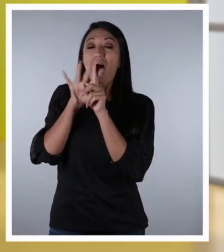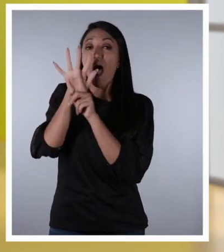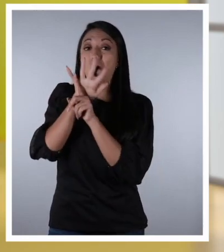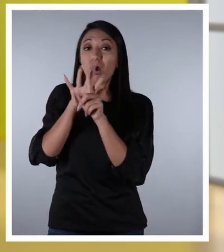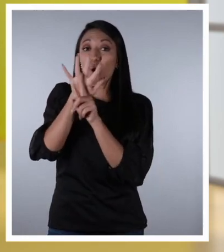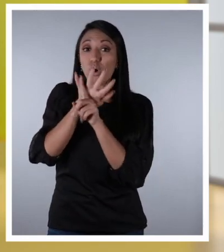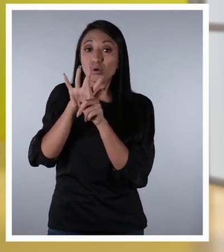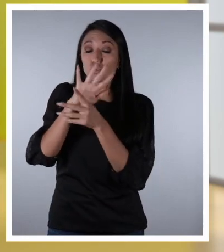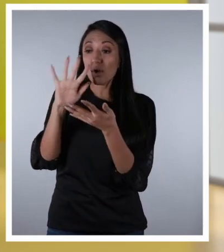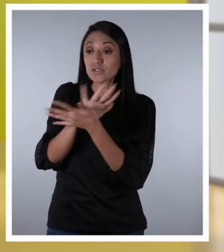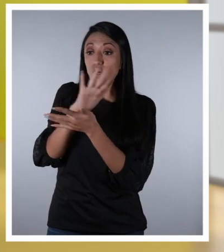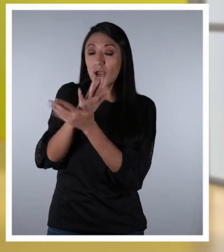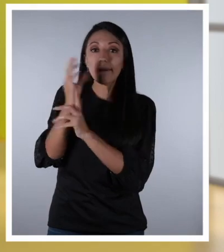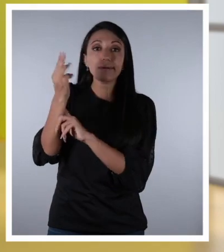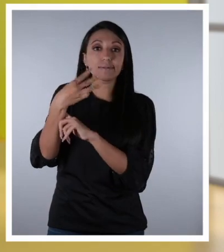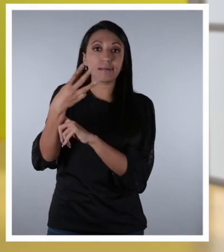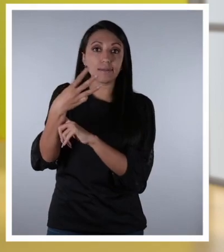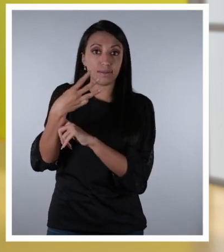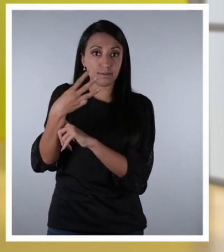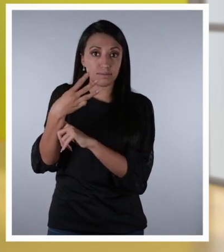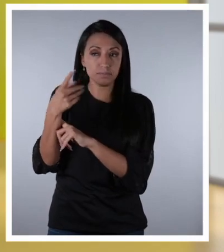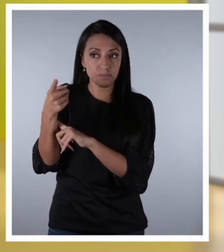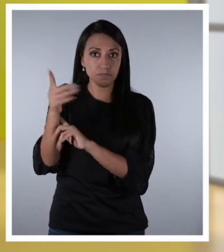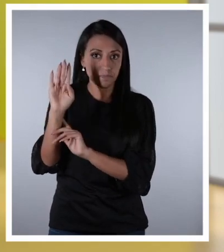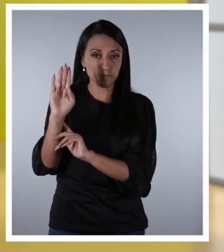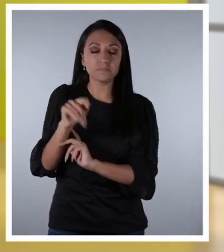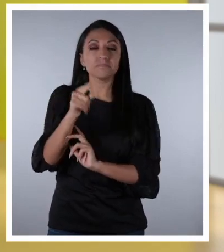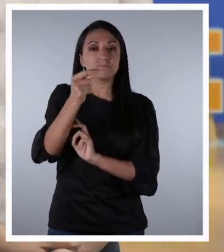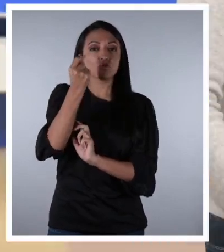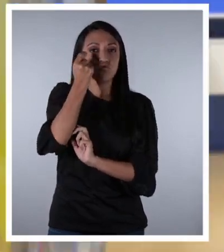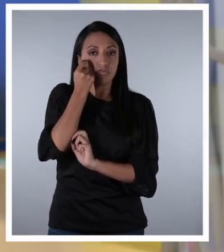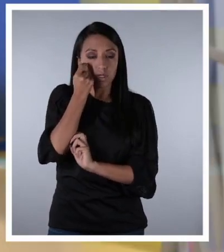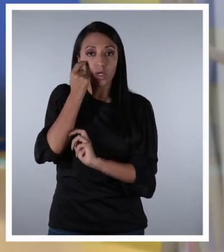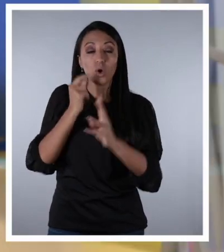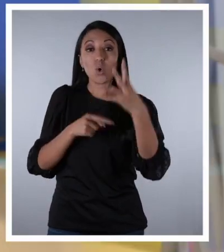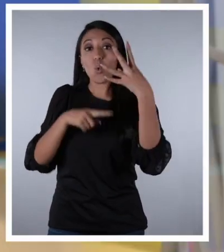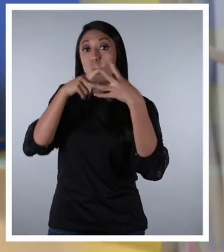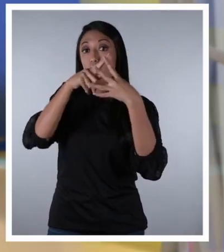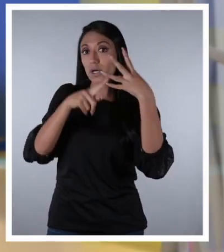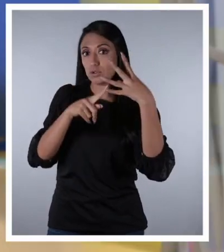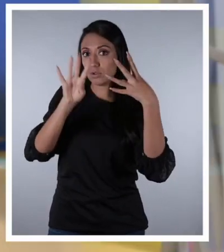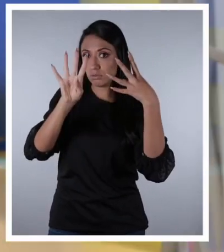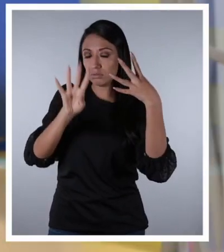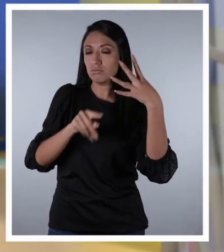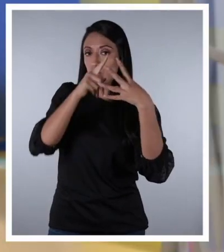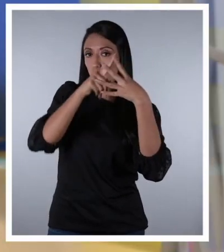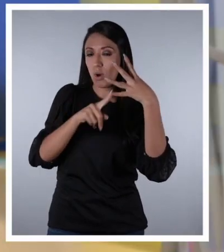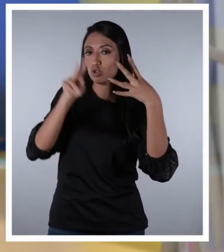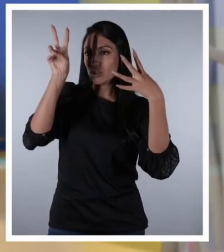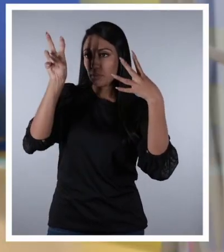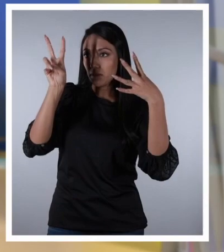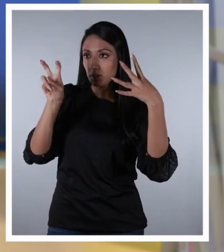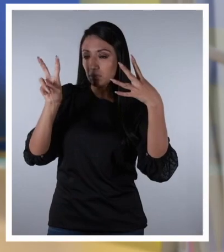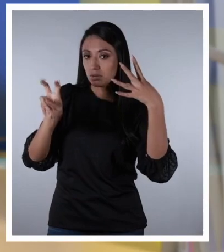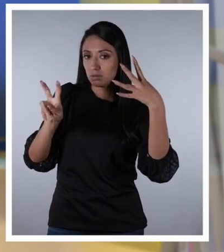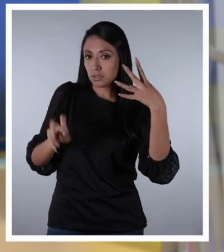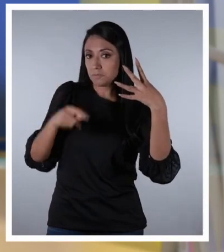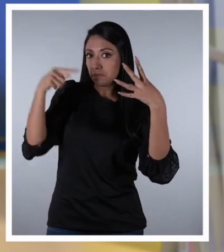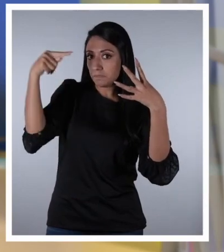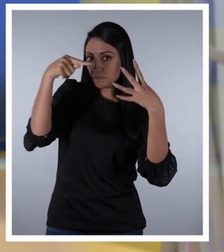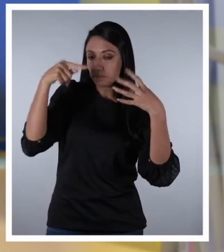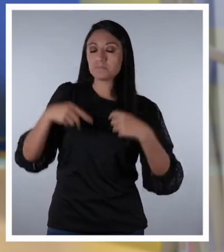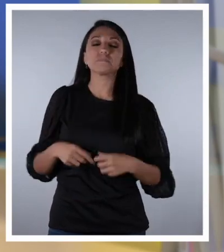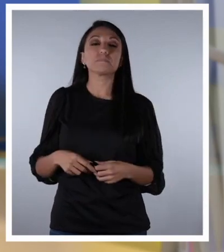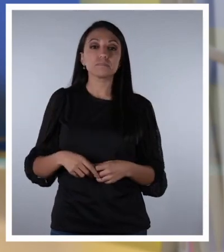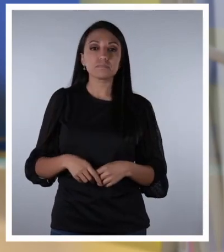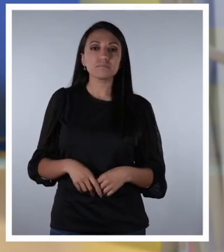Ciberacoso o acoso escolar cibernético Hoy vas a conocer 4 mitos y realidades del acoso